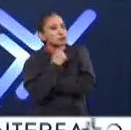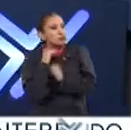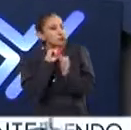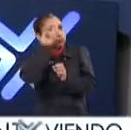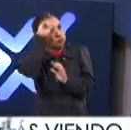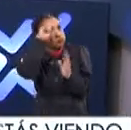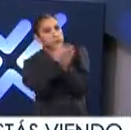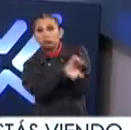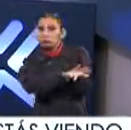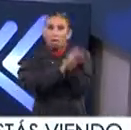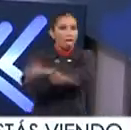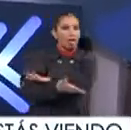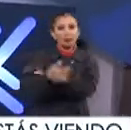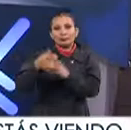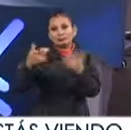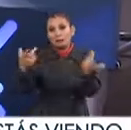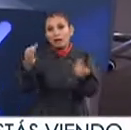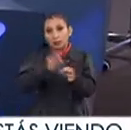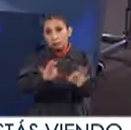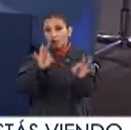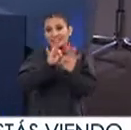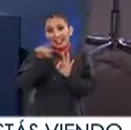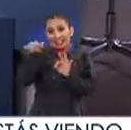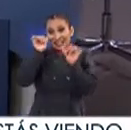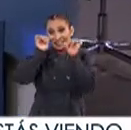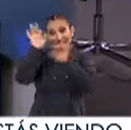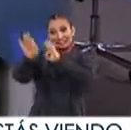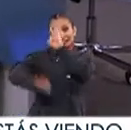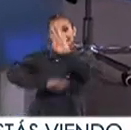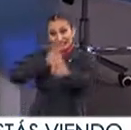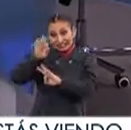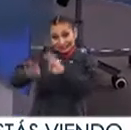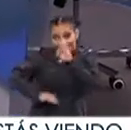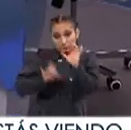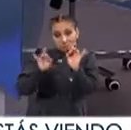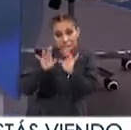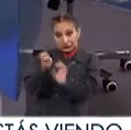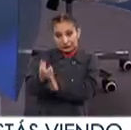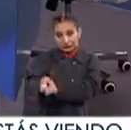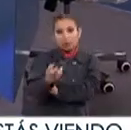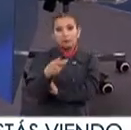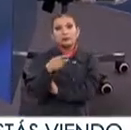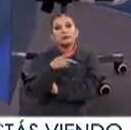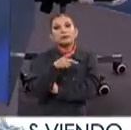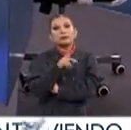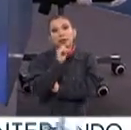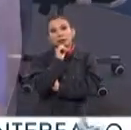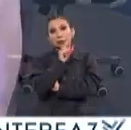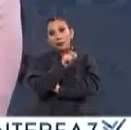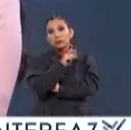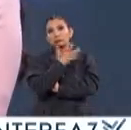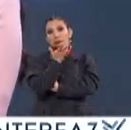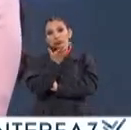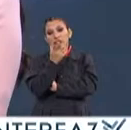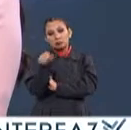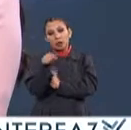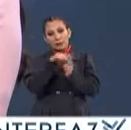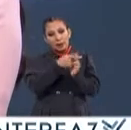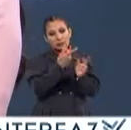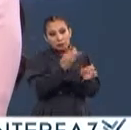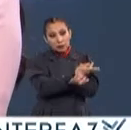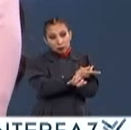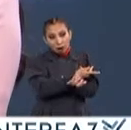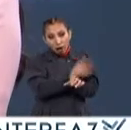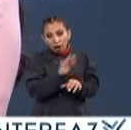que no se habían atendido Y lo importante es atenderlos Previo a un evento como este Pero también si se han desatado a partir del